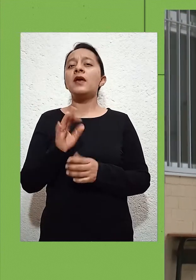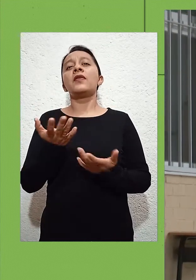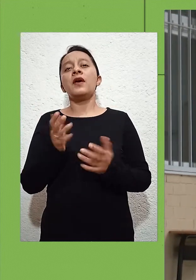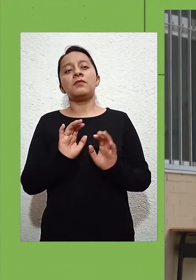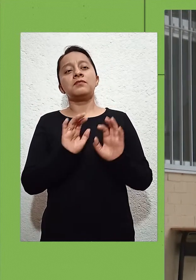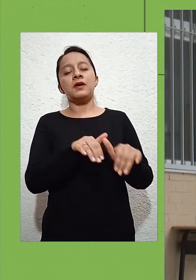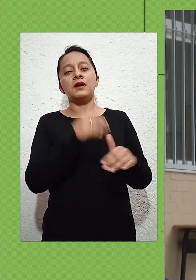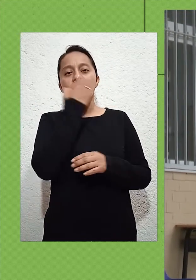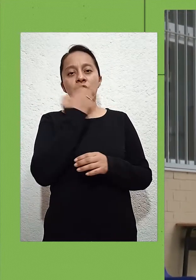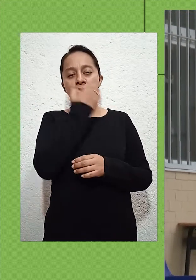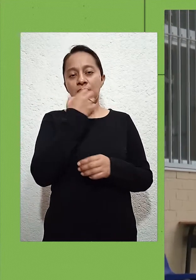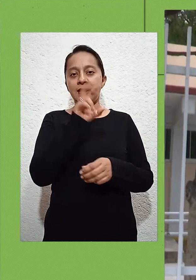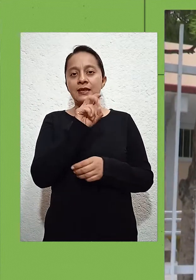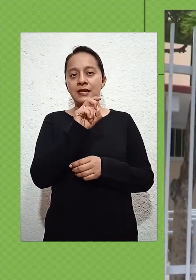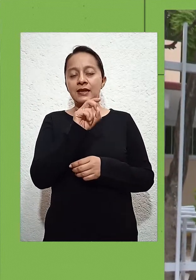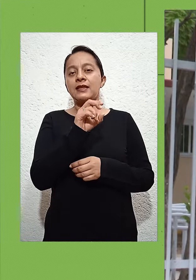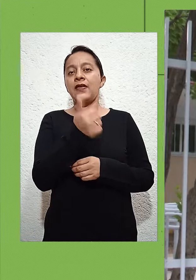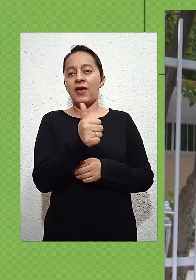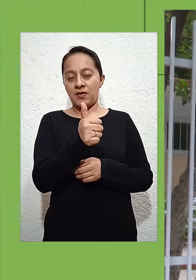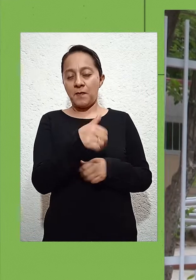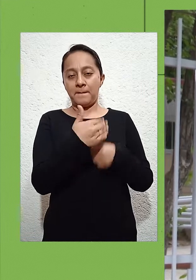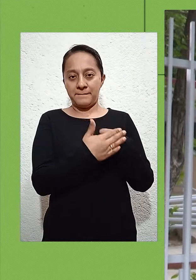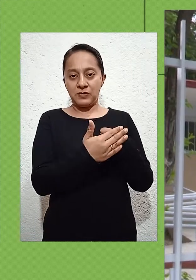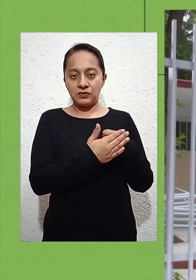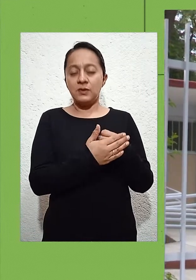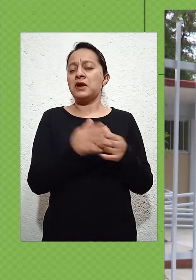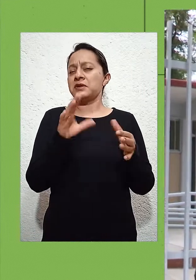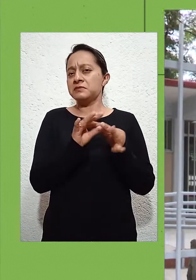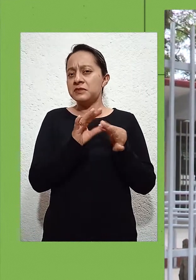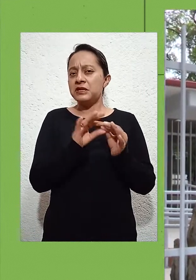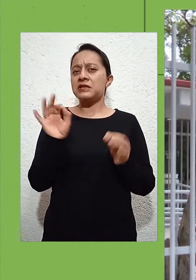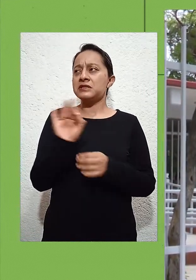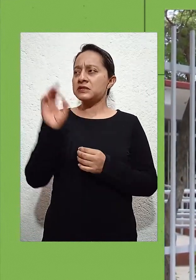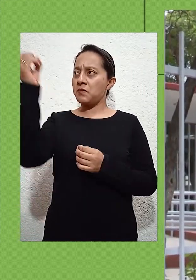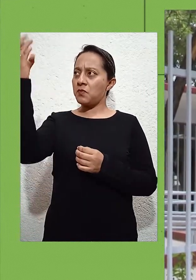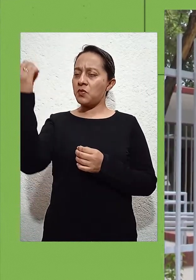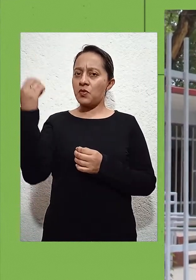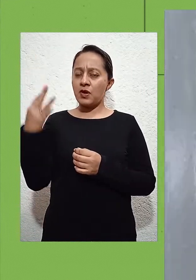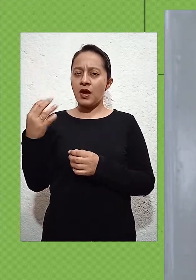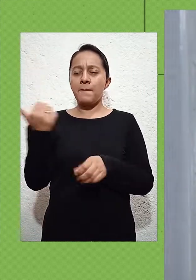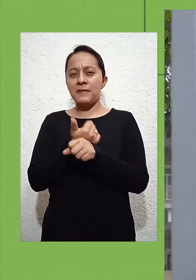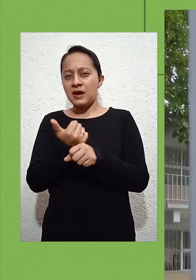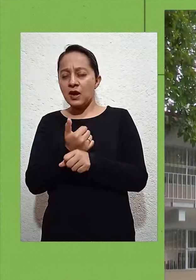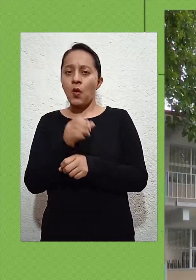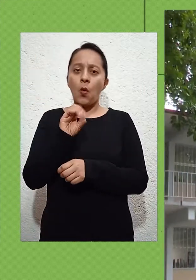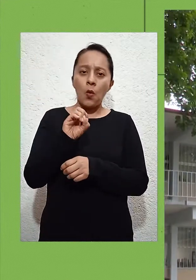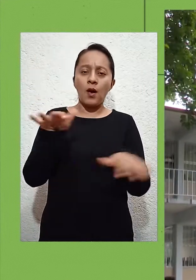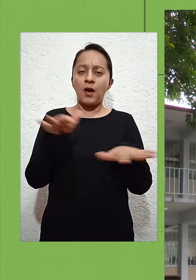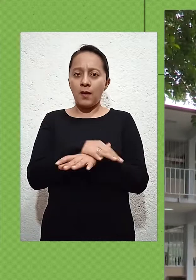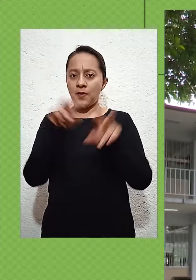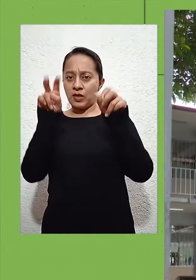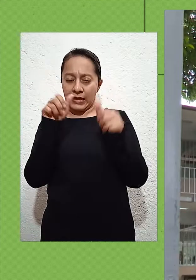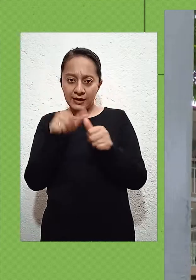agosto, incluso si se contara para esos entonces con el semáforo amarillo o un cambio de escenario. Dijo, existe la